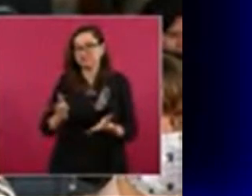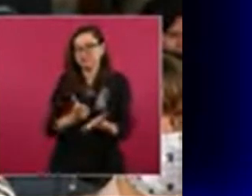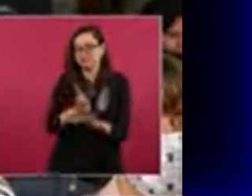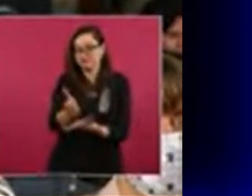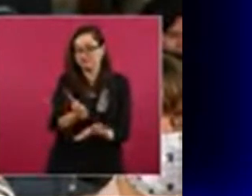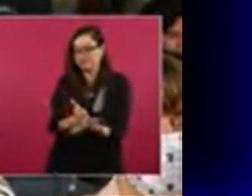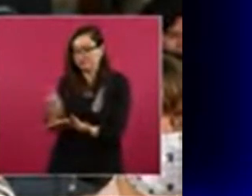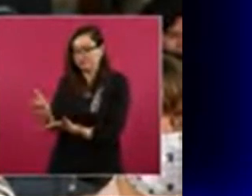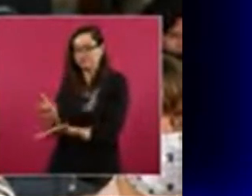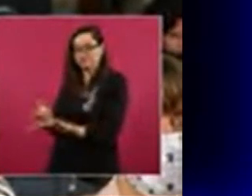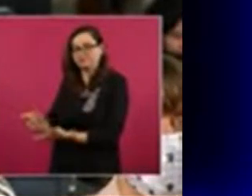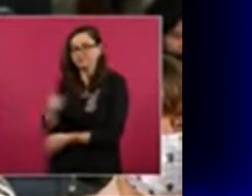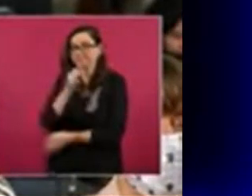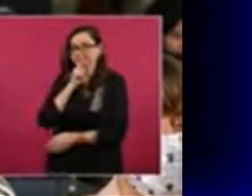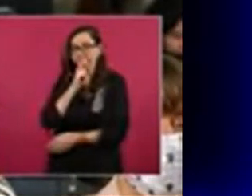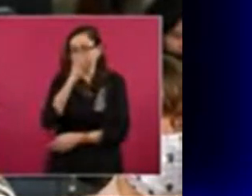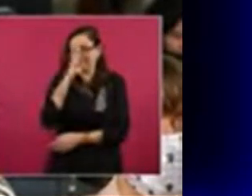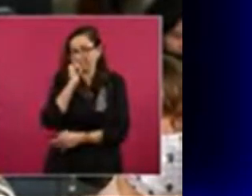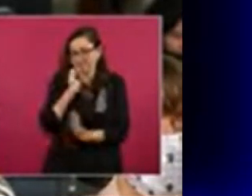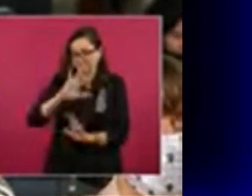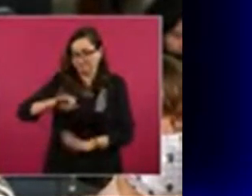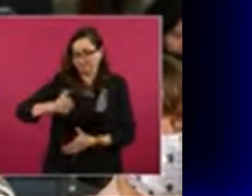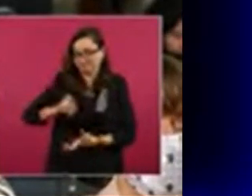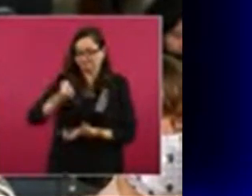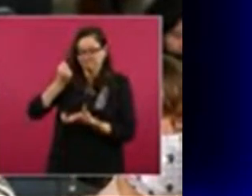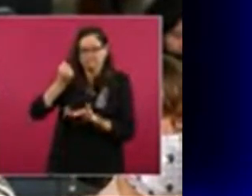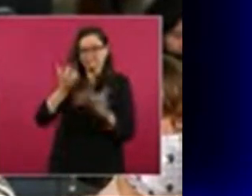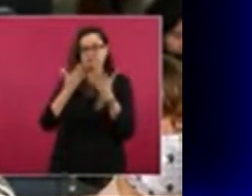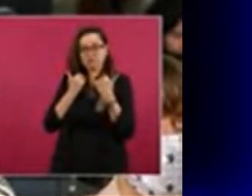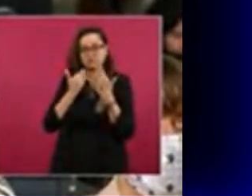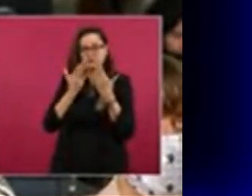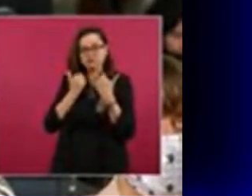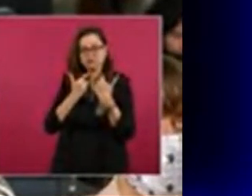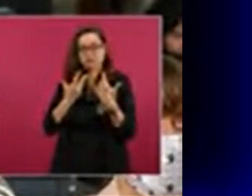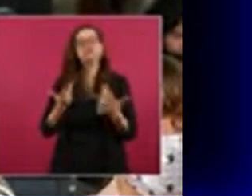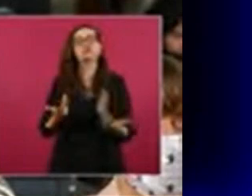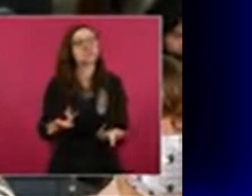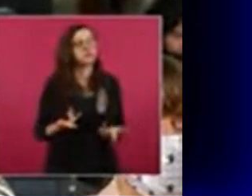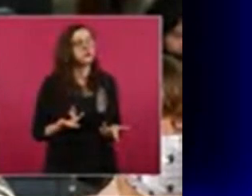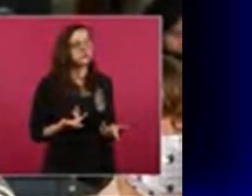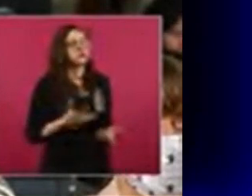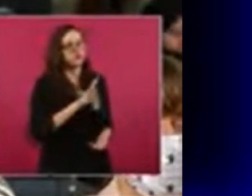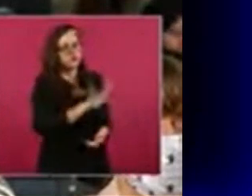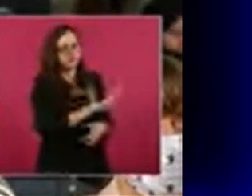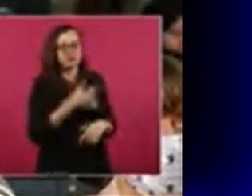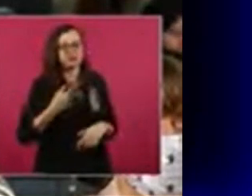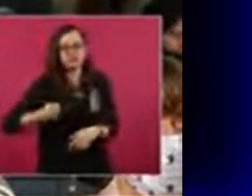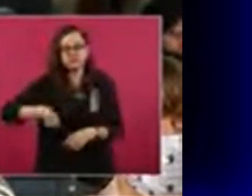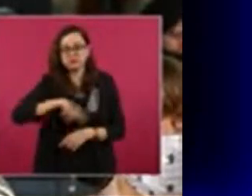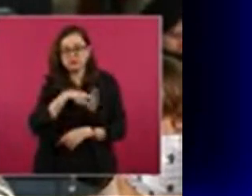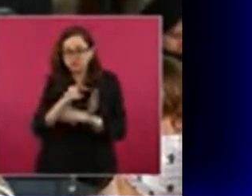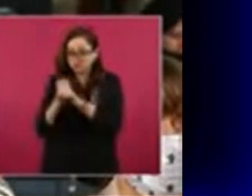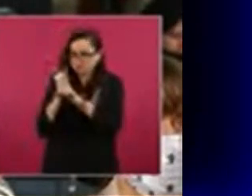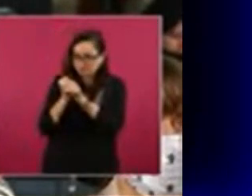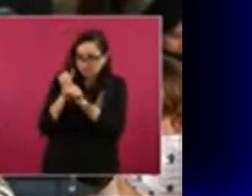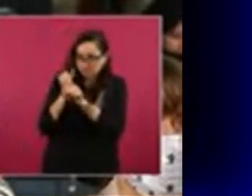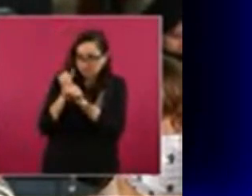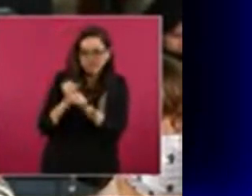yo apoyé a los jubilados, hicimos una investigación y ya dimos con los recursos. Los recursos los tiene la Secretaría de Hacienda.